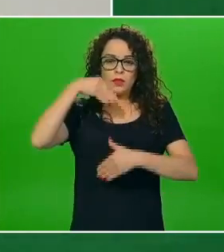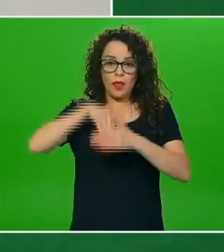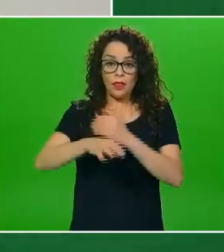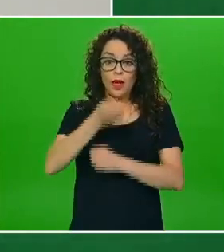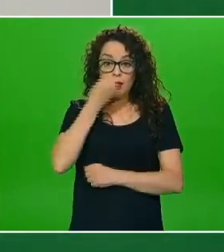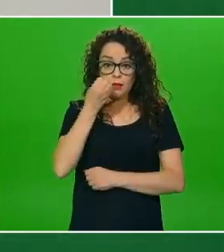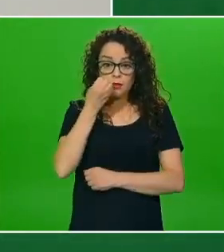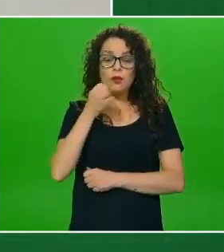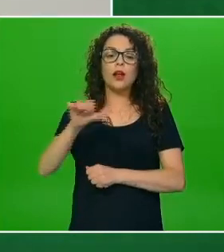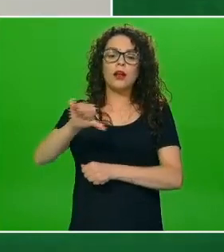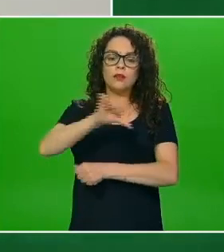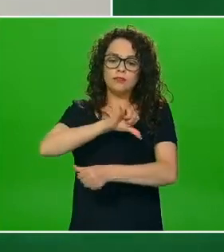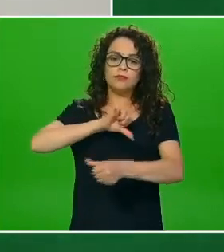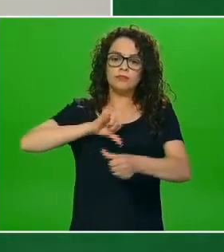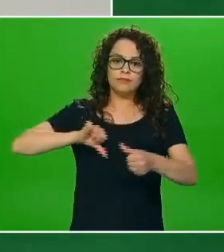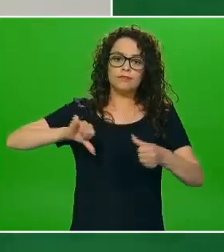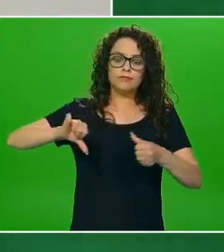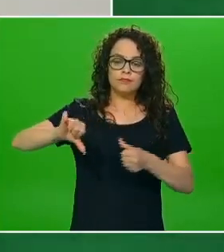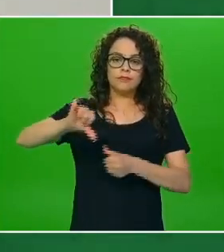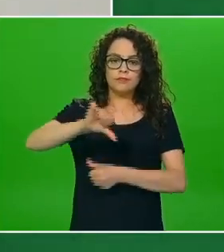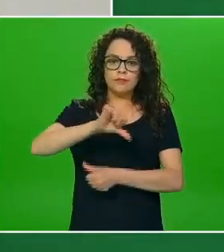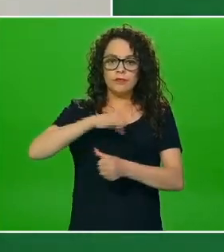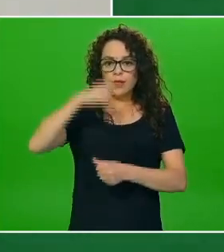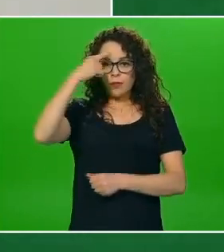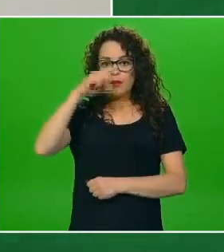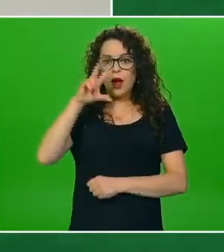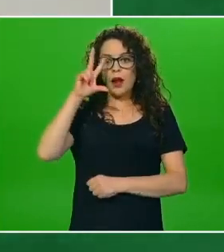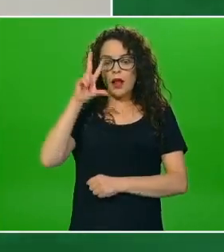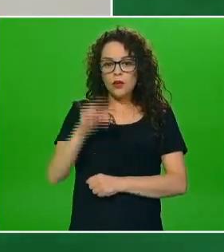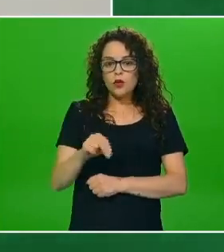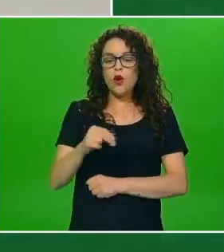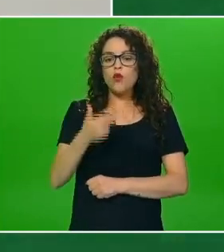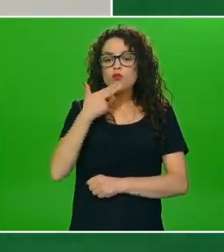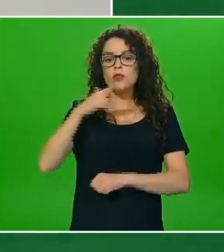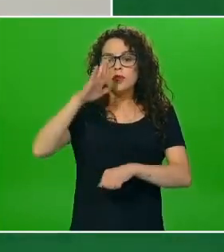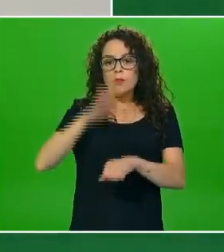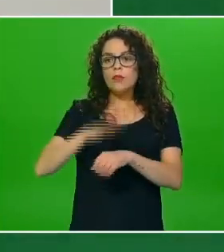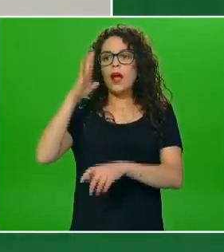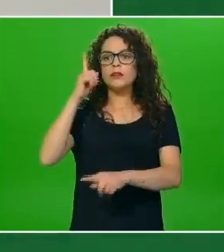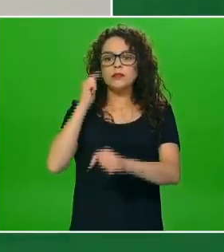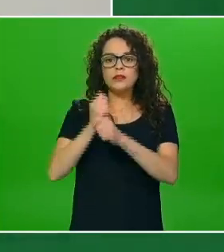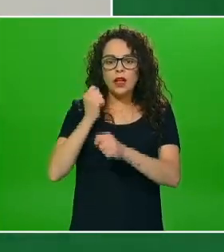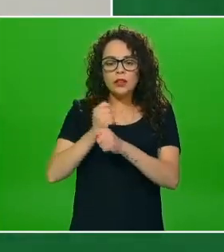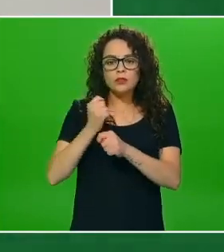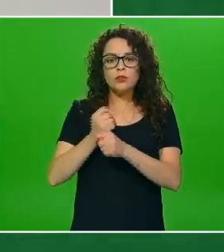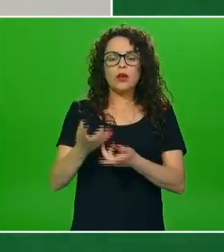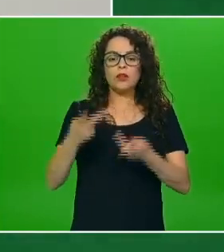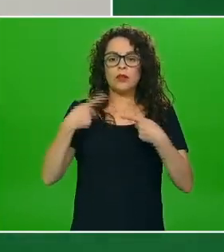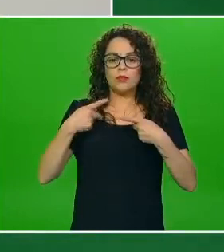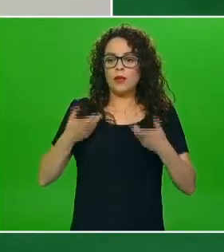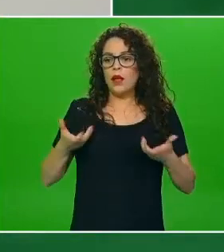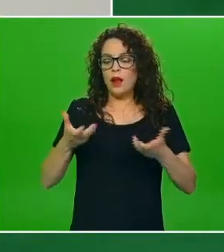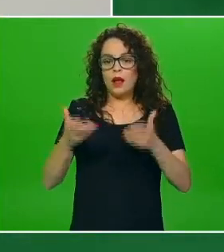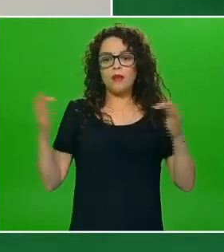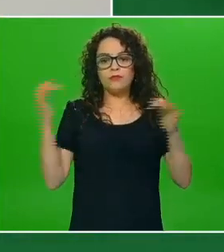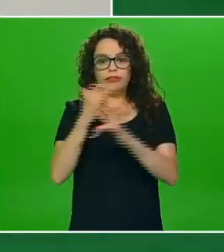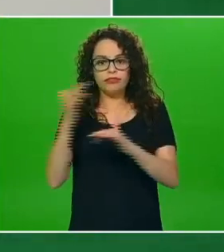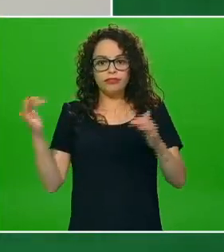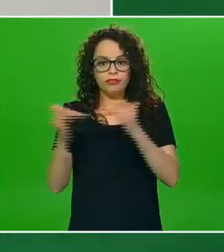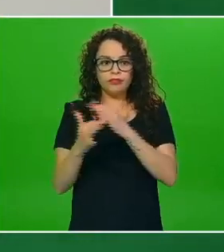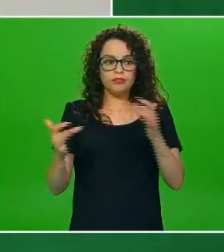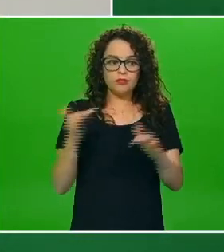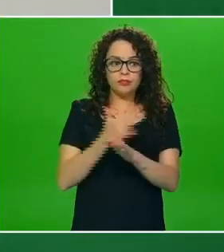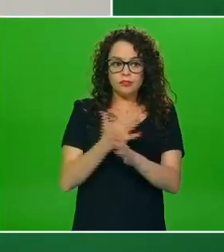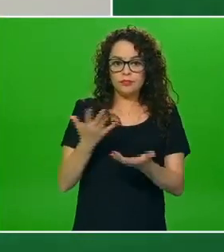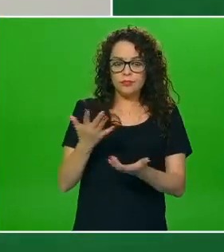guardar la sana distancia y para que no se incremente el transporte público y la modalidad y la movilidad de los alumnos de un día